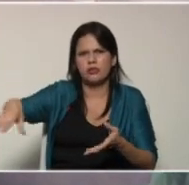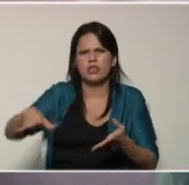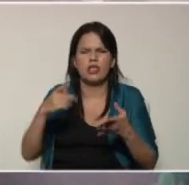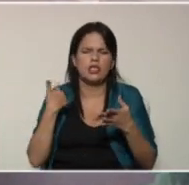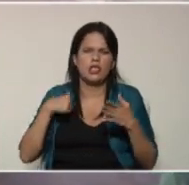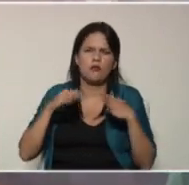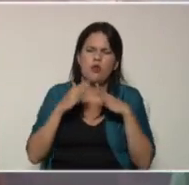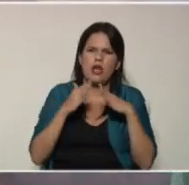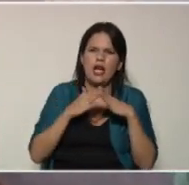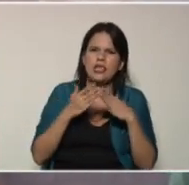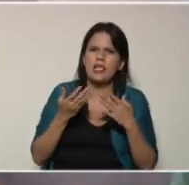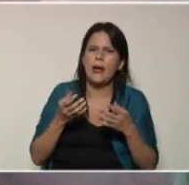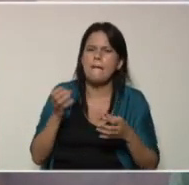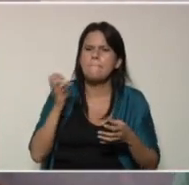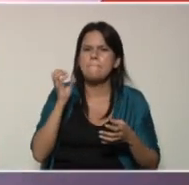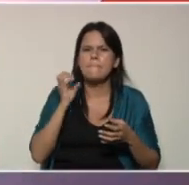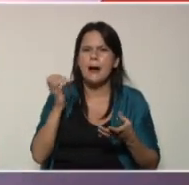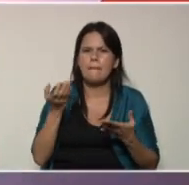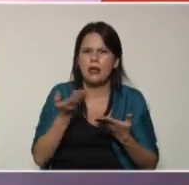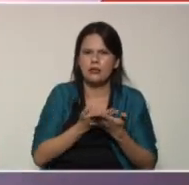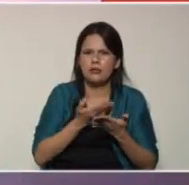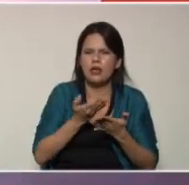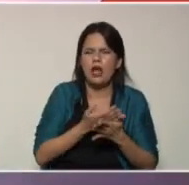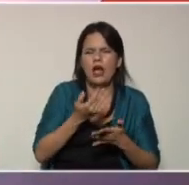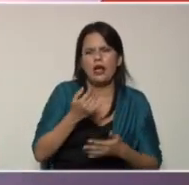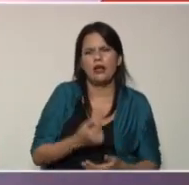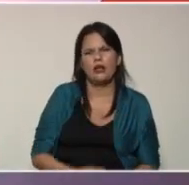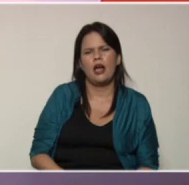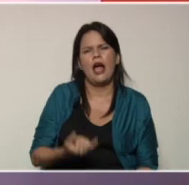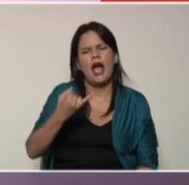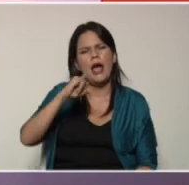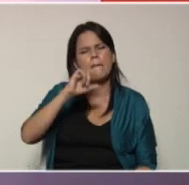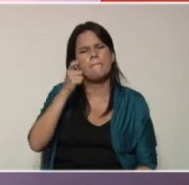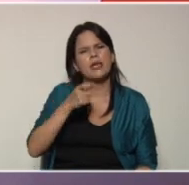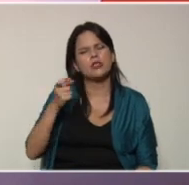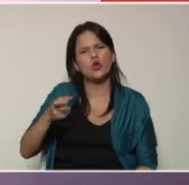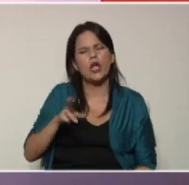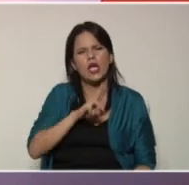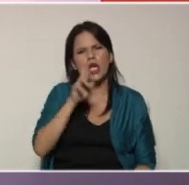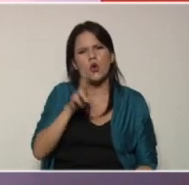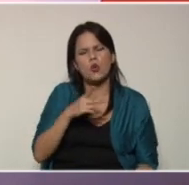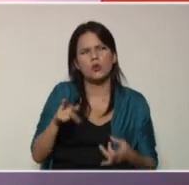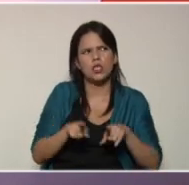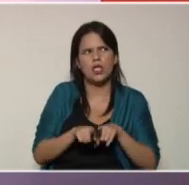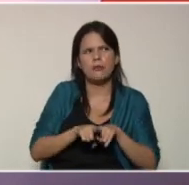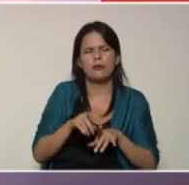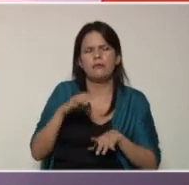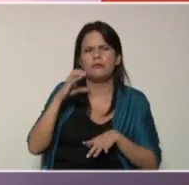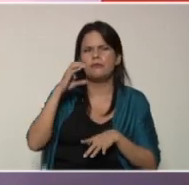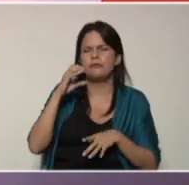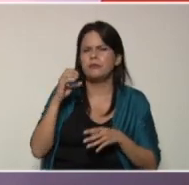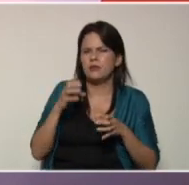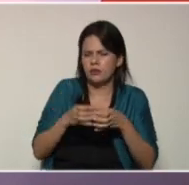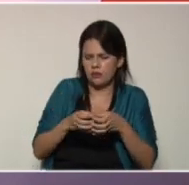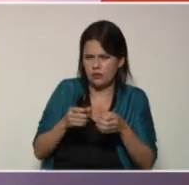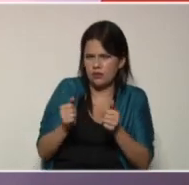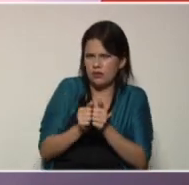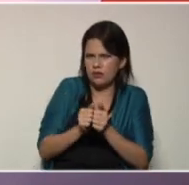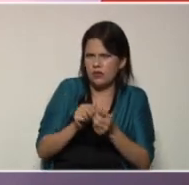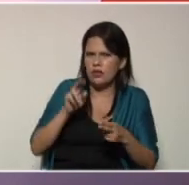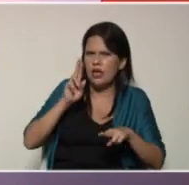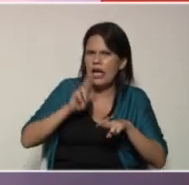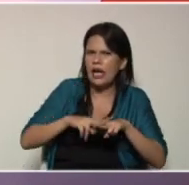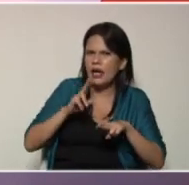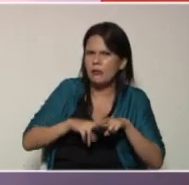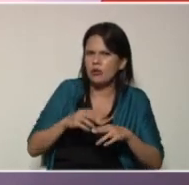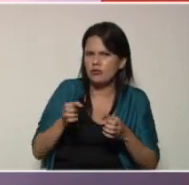hay personas que también utilizan carbón Jenny porque utilizan carbón para que veo que le aplican por ejemplo a mamá que